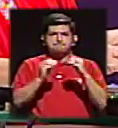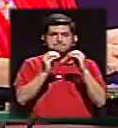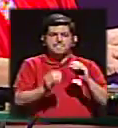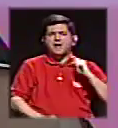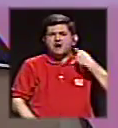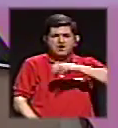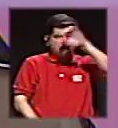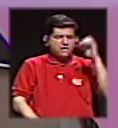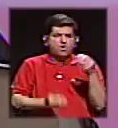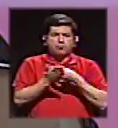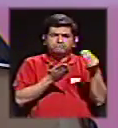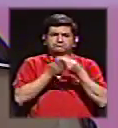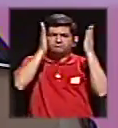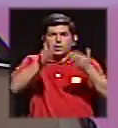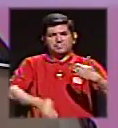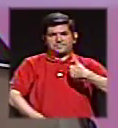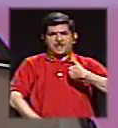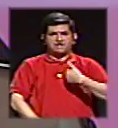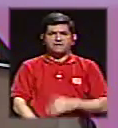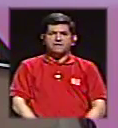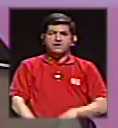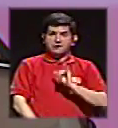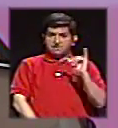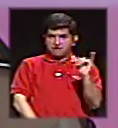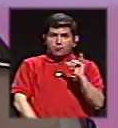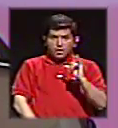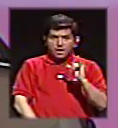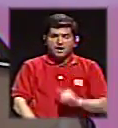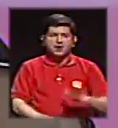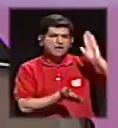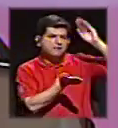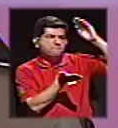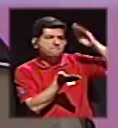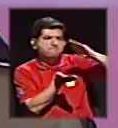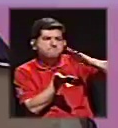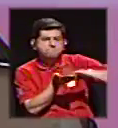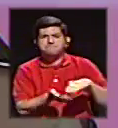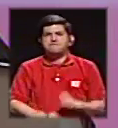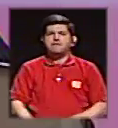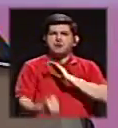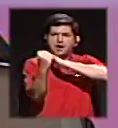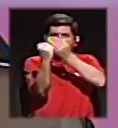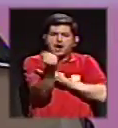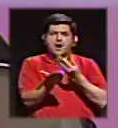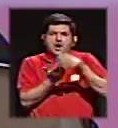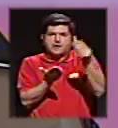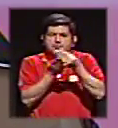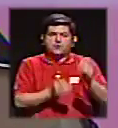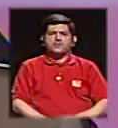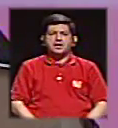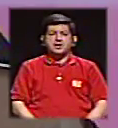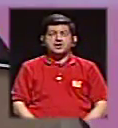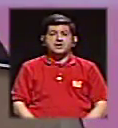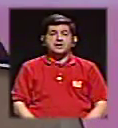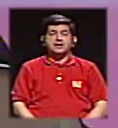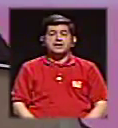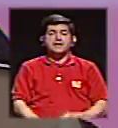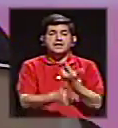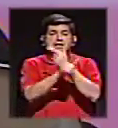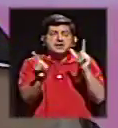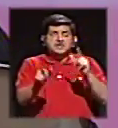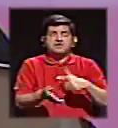inflación a los consumidores y también disminuyendo nuestro poder adquisitivo, dándole exenciones a mucha